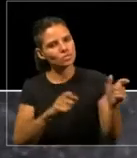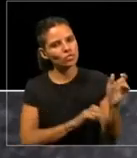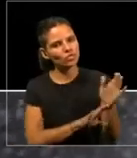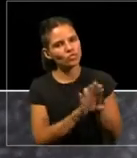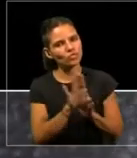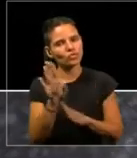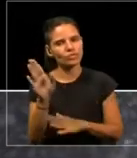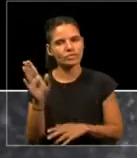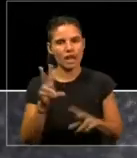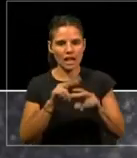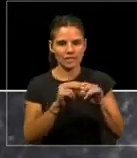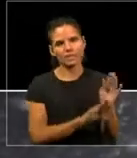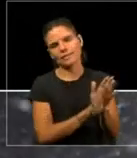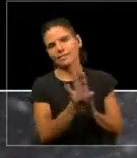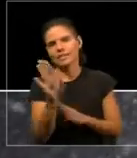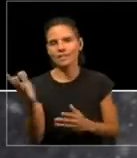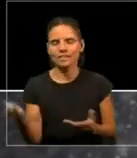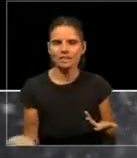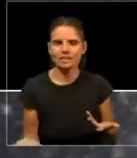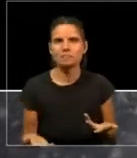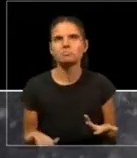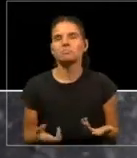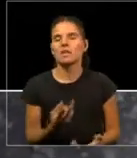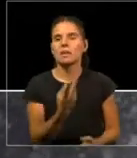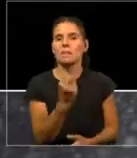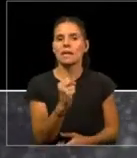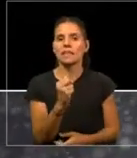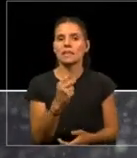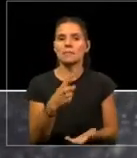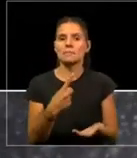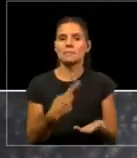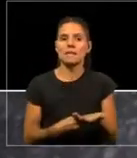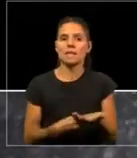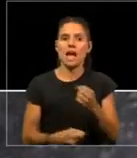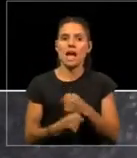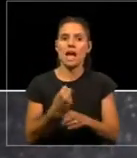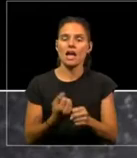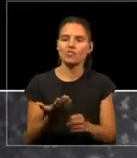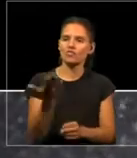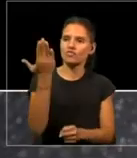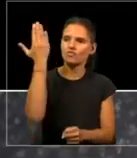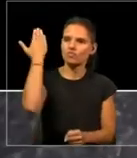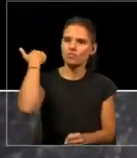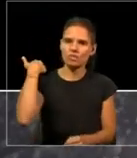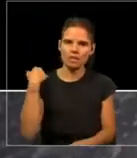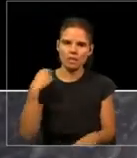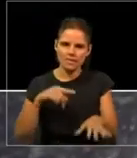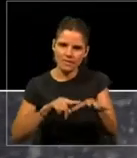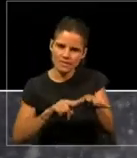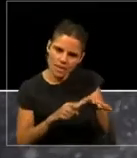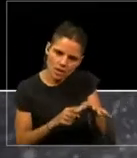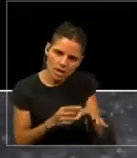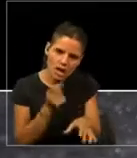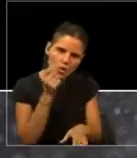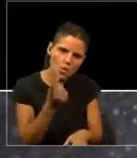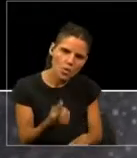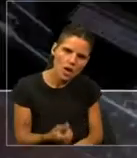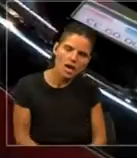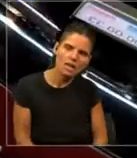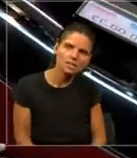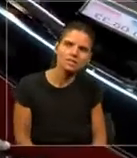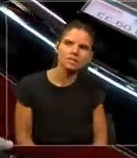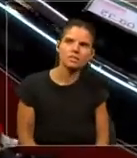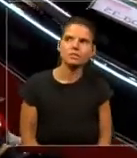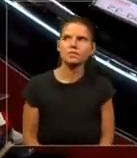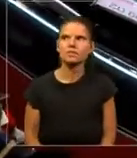Hace, no sé, 20.000 años, ¿qué tecnología teníamos? Si yo dijera que tenemos que derribar hoy